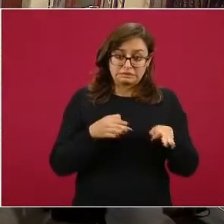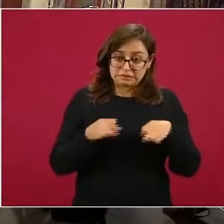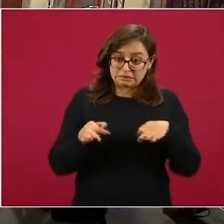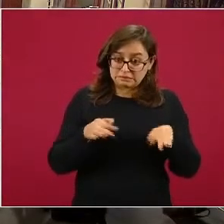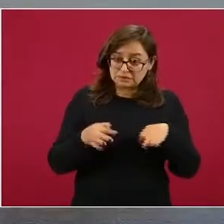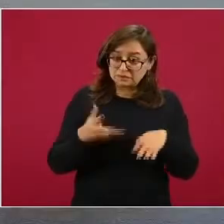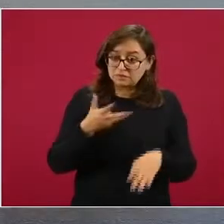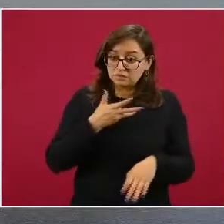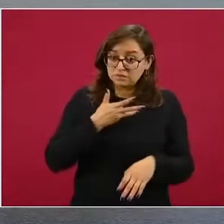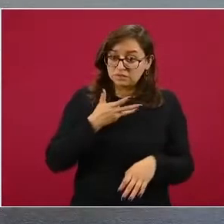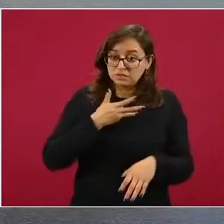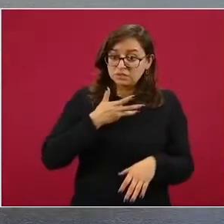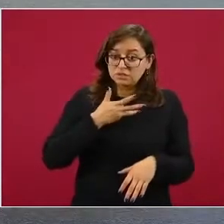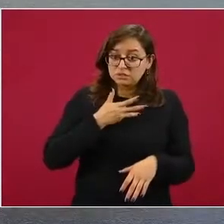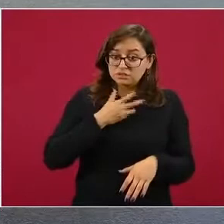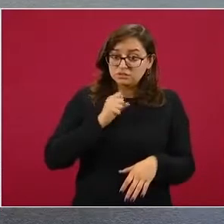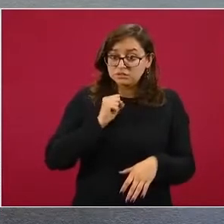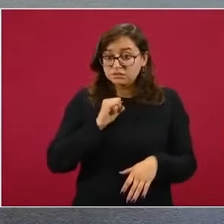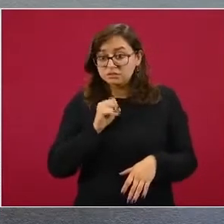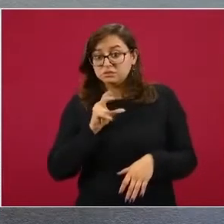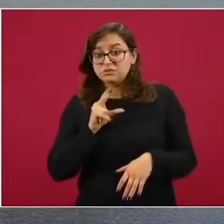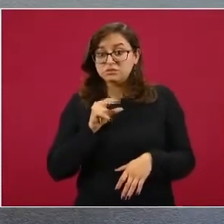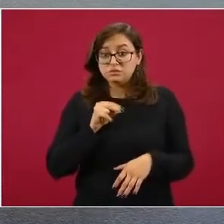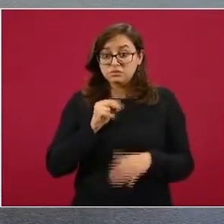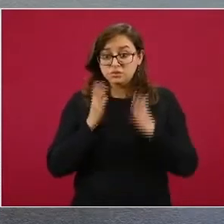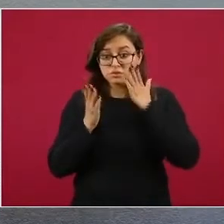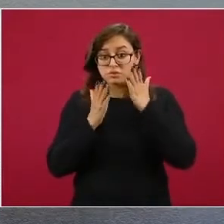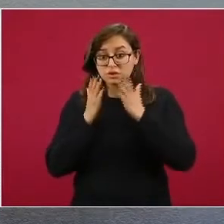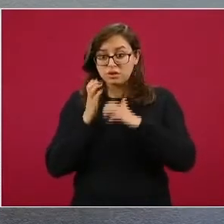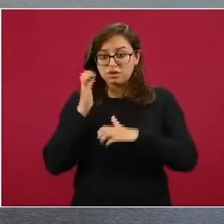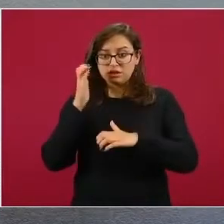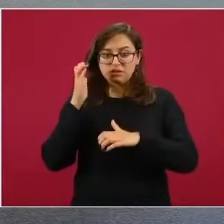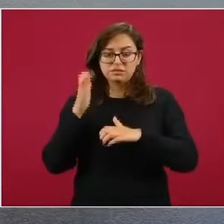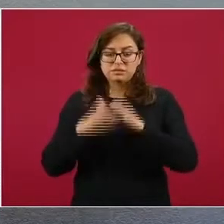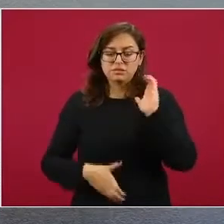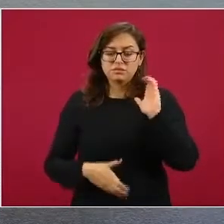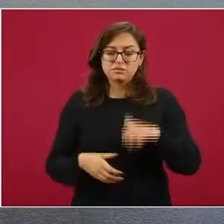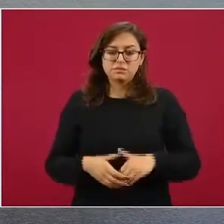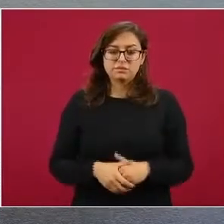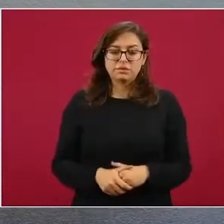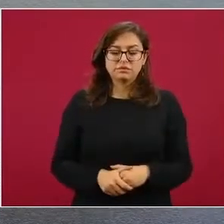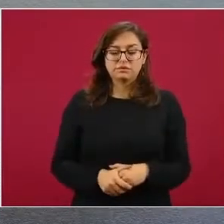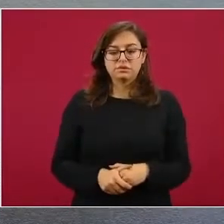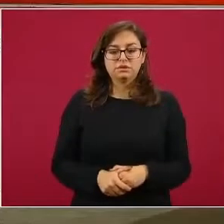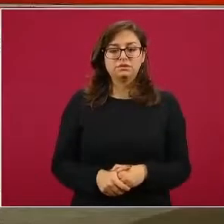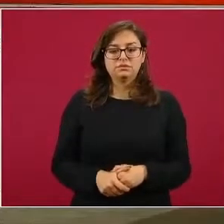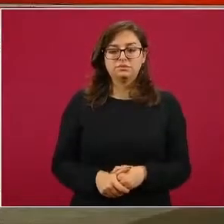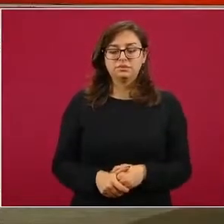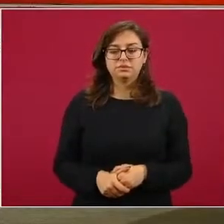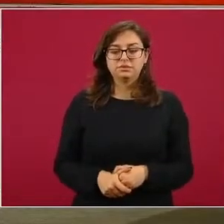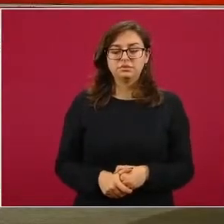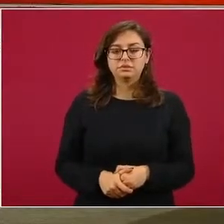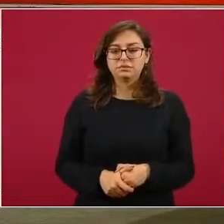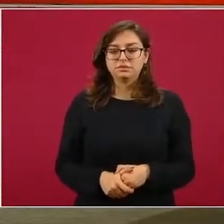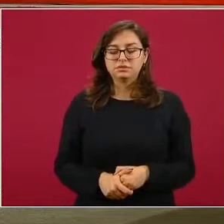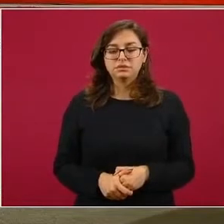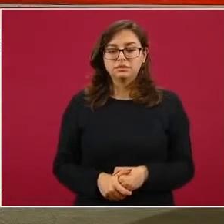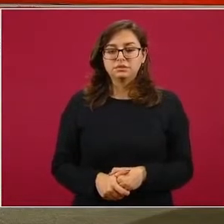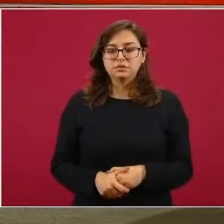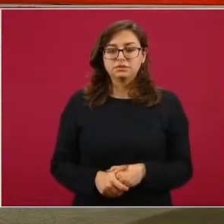el plan una vez que ya terminen su formación. Gracias. Gracias, doctor. Muchas gracias. Sí,